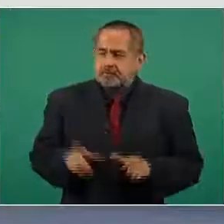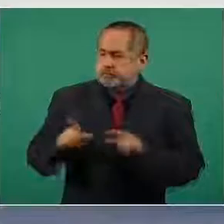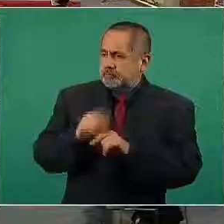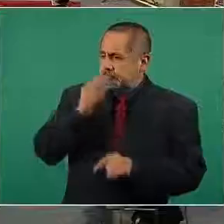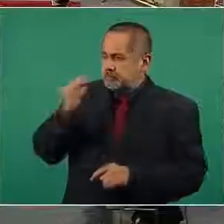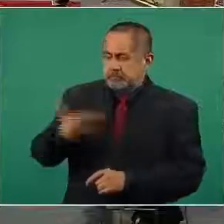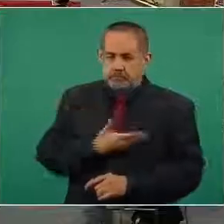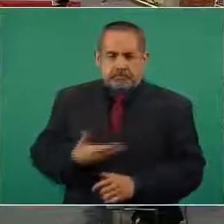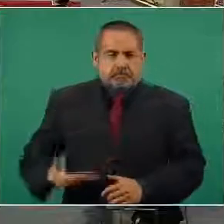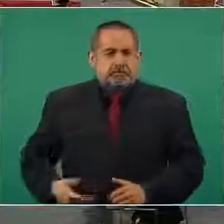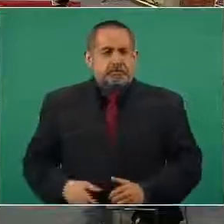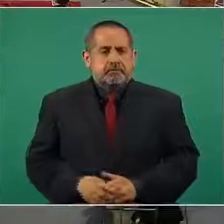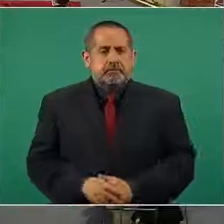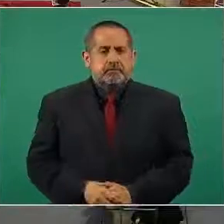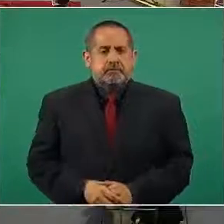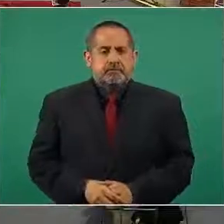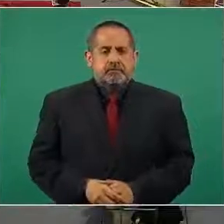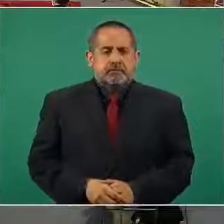señor presidente.